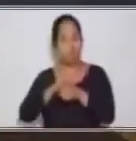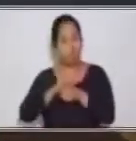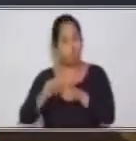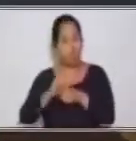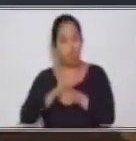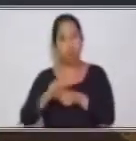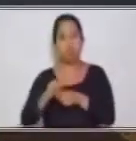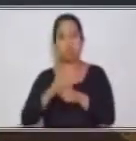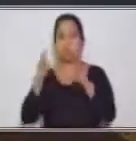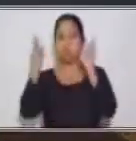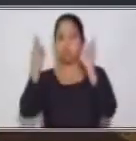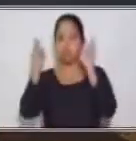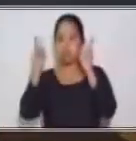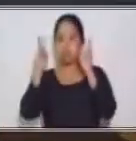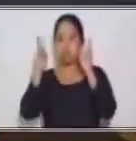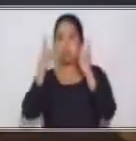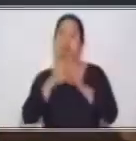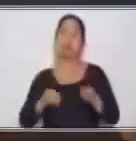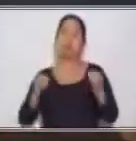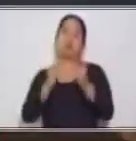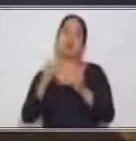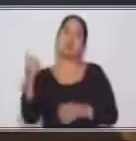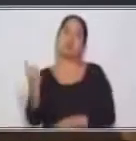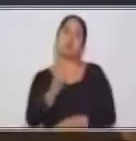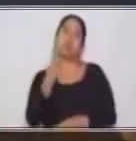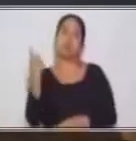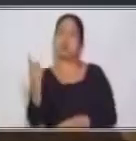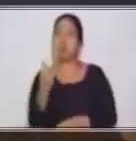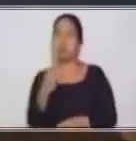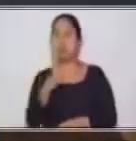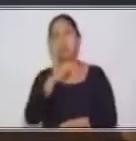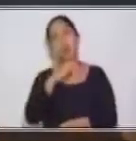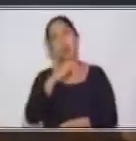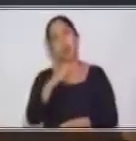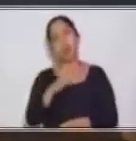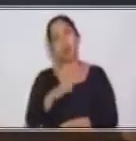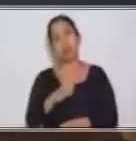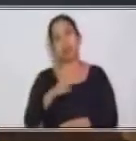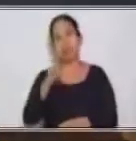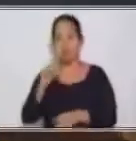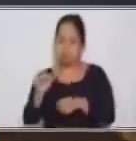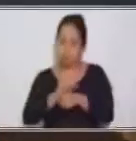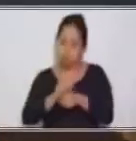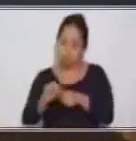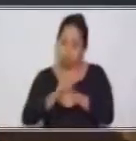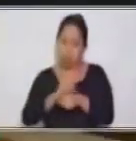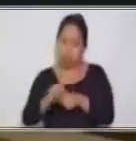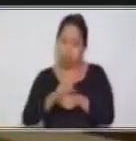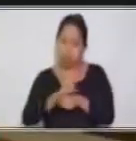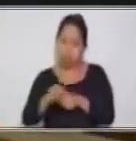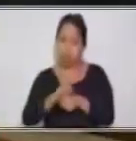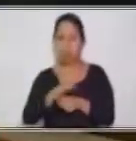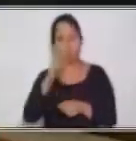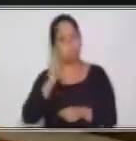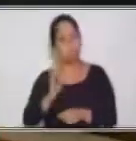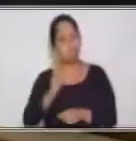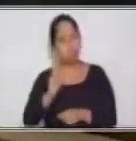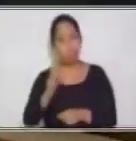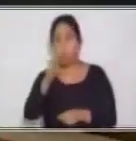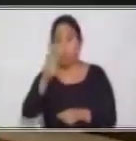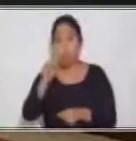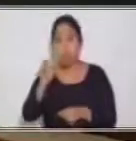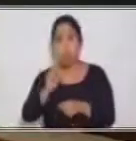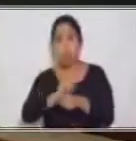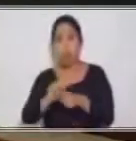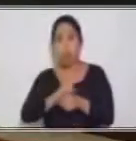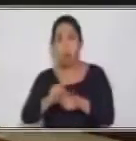temas y sobre todo lo importante es aplicarlos a la práctica. Si usted no practica estos tipos